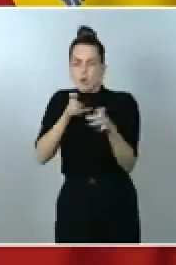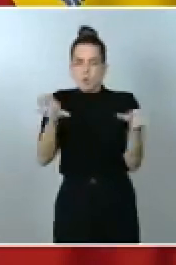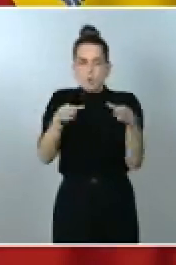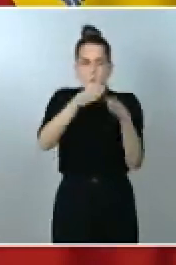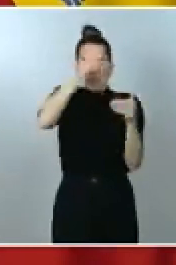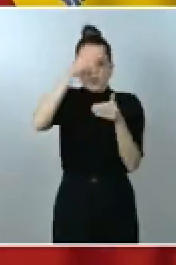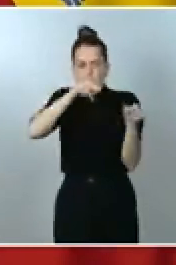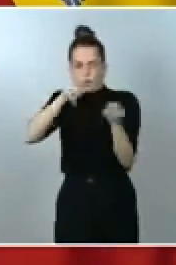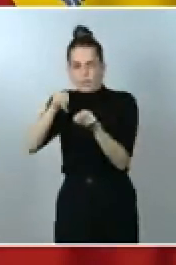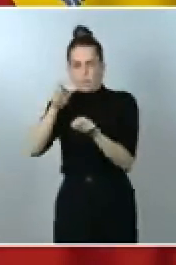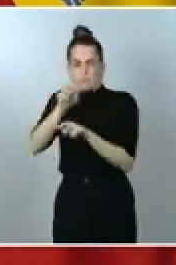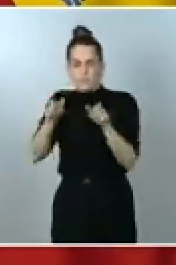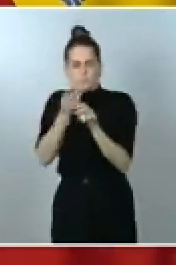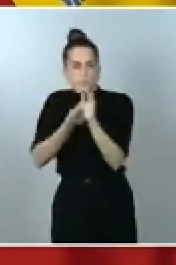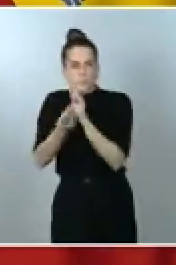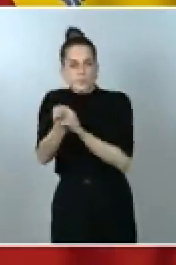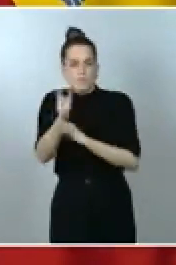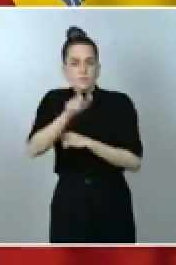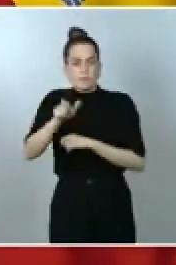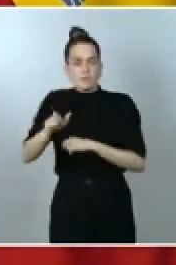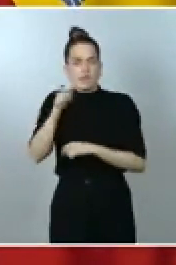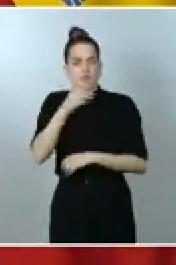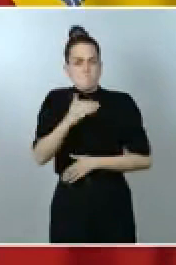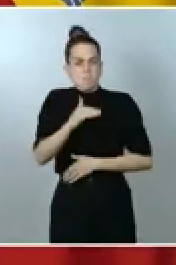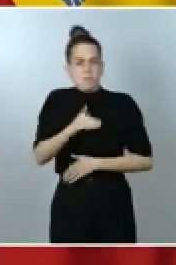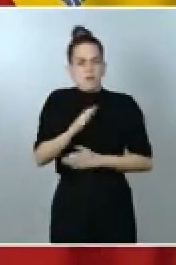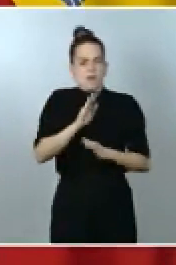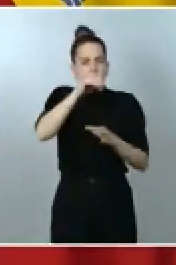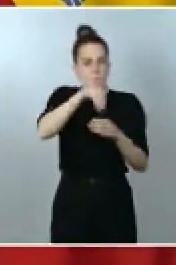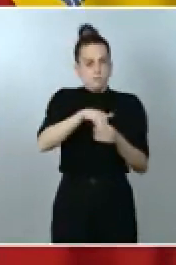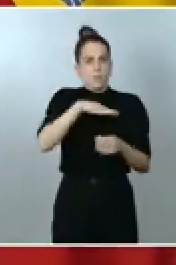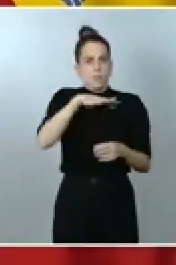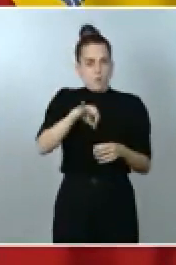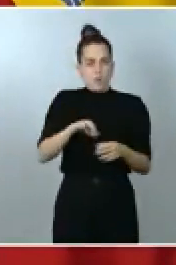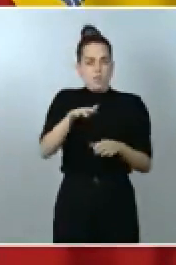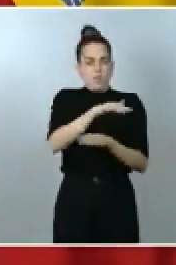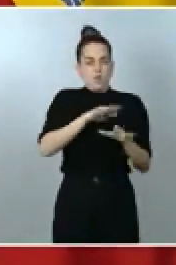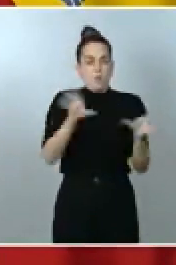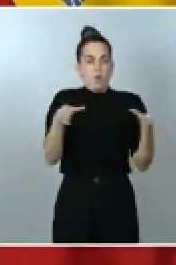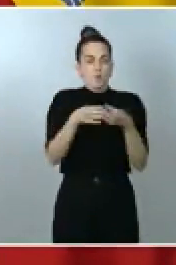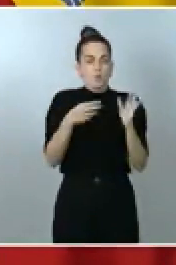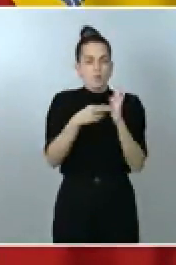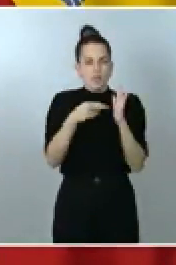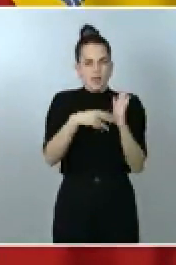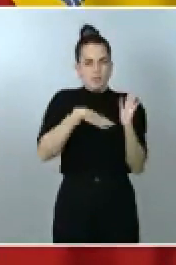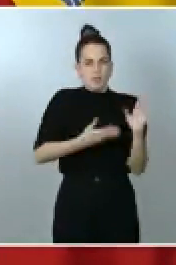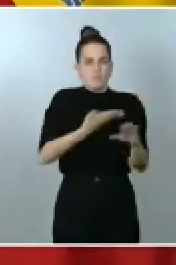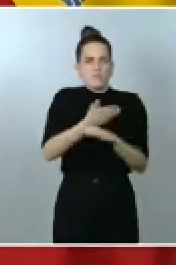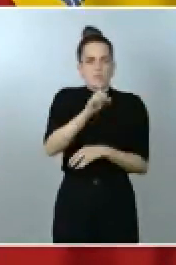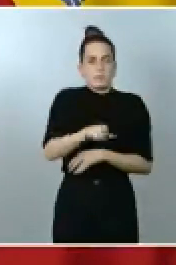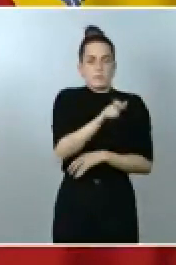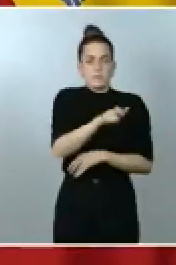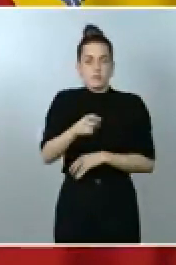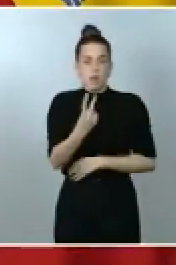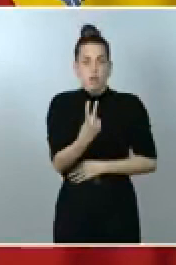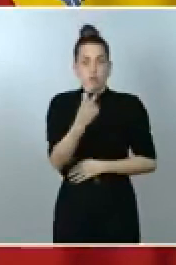de bandidos y de grupos yihadistas. Los españoles, los dos varones que responden